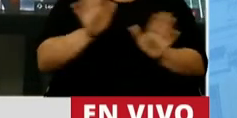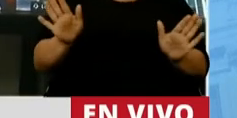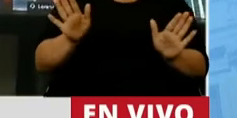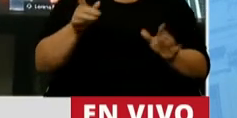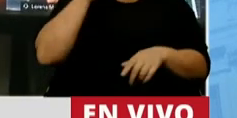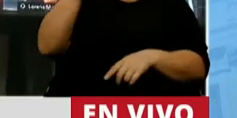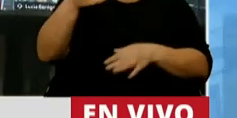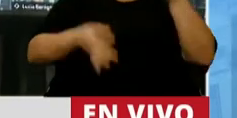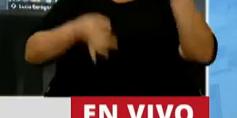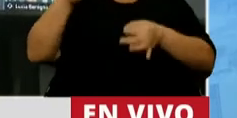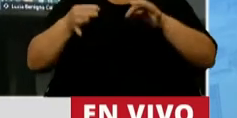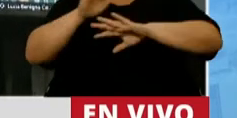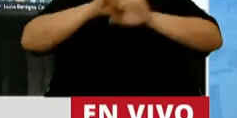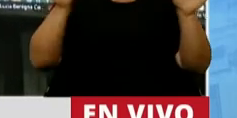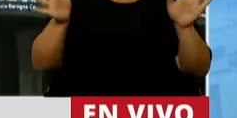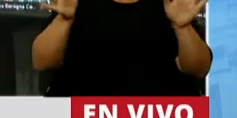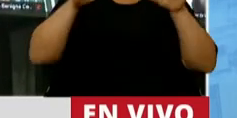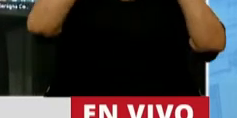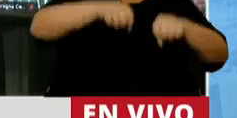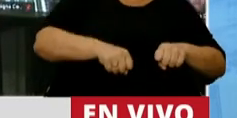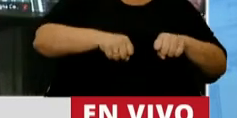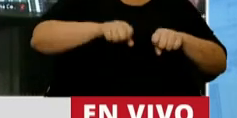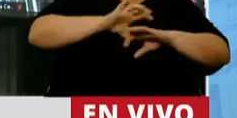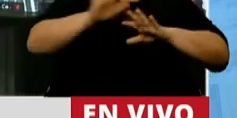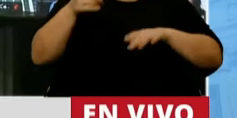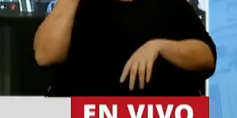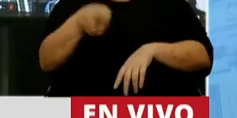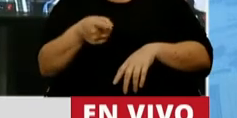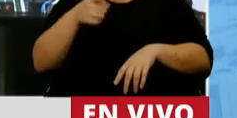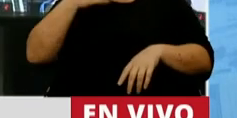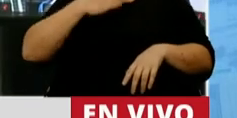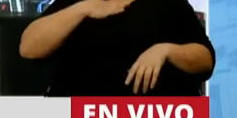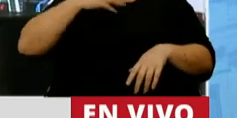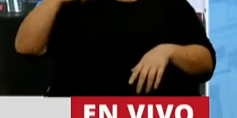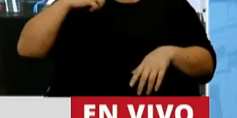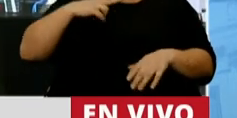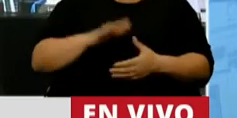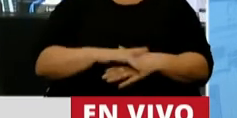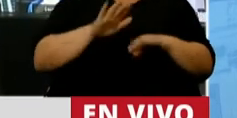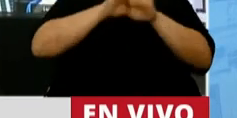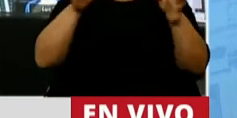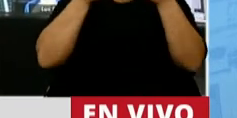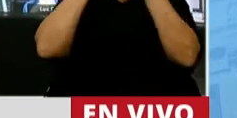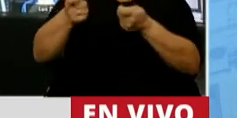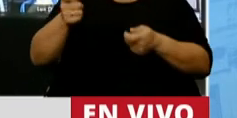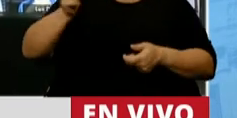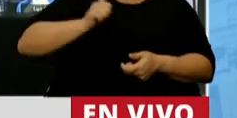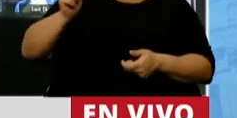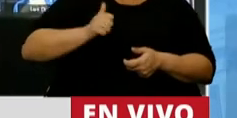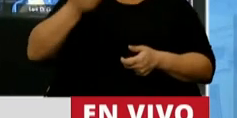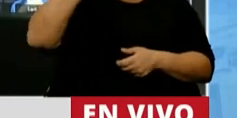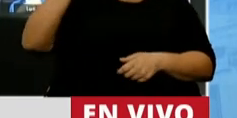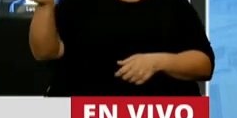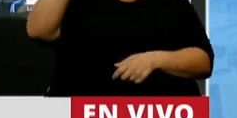de los embates contra la justicia. Basta de las tomas y de atentar contra la propiedad privada. Basta de apoyar dictaduras que han